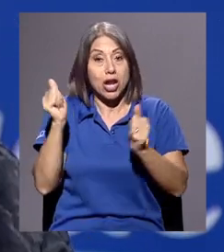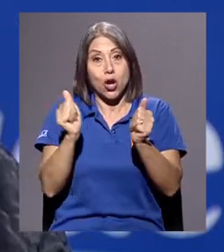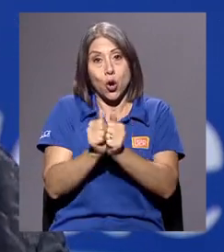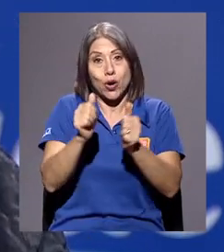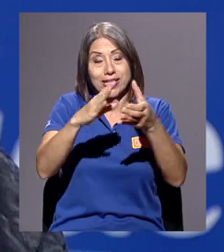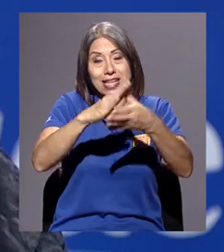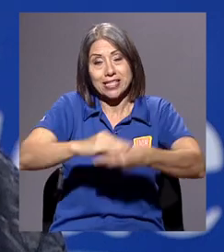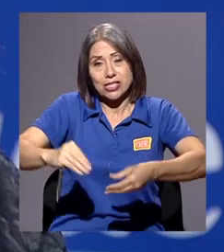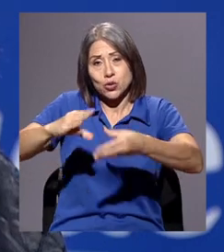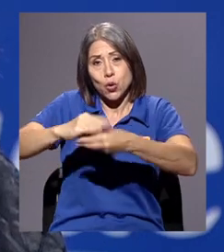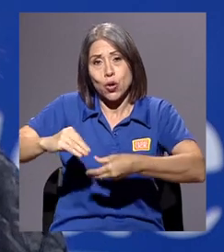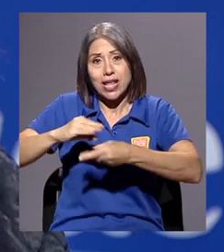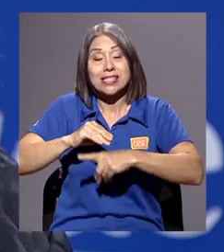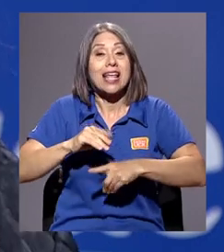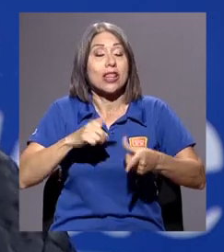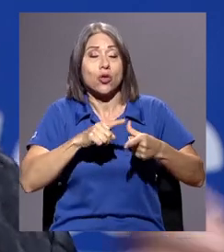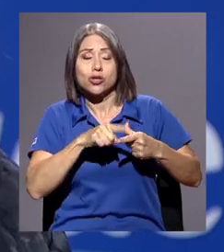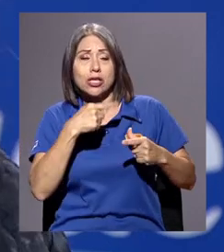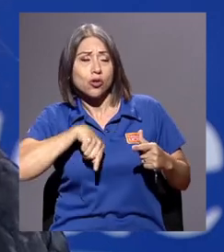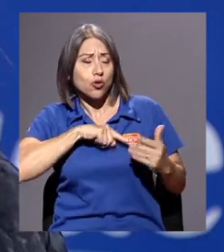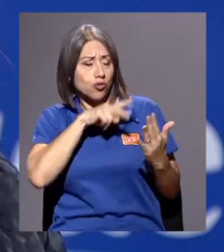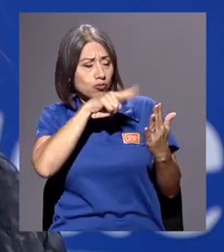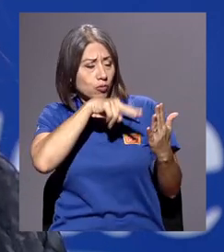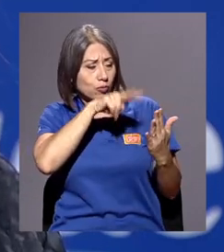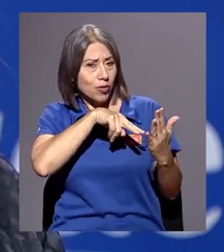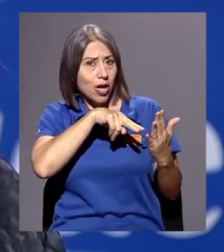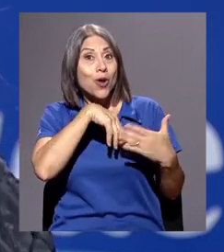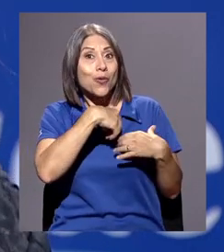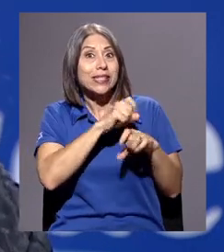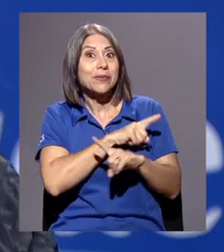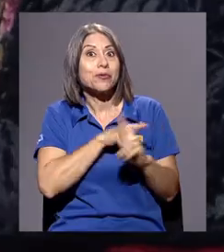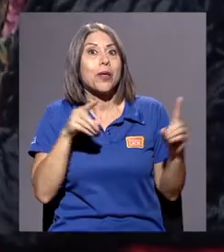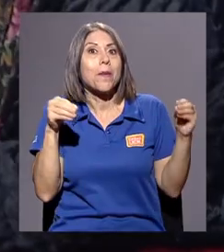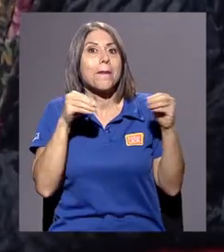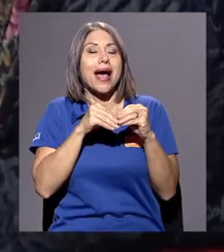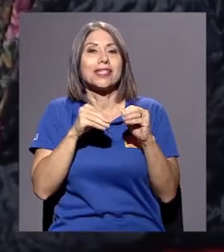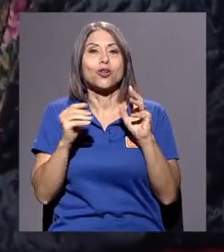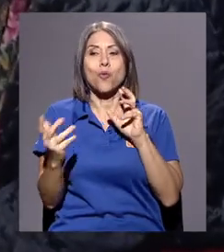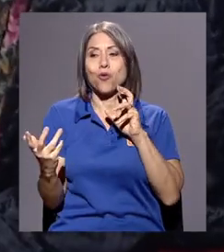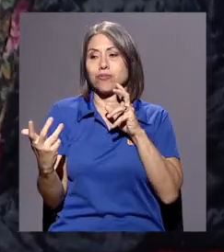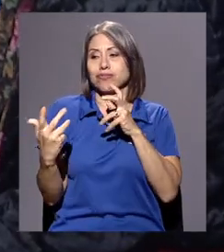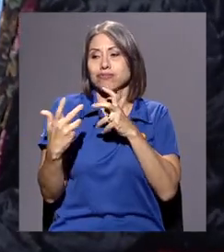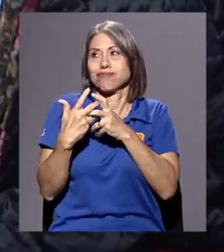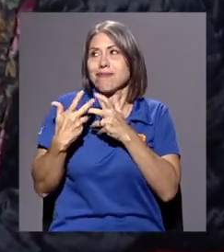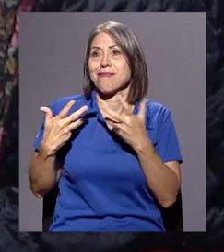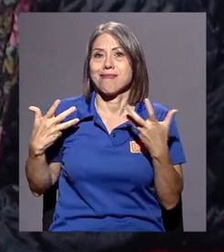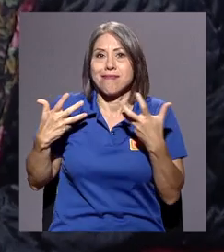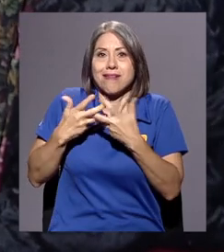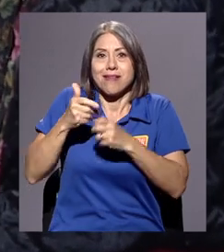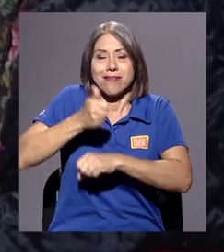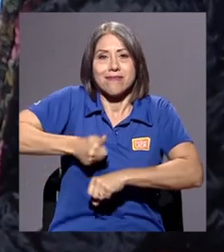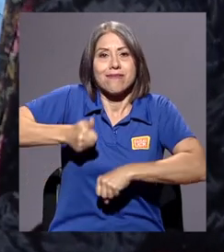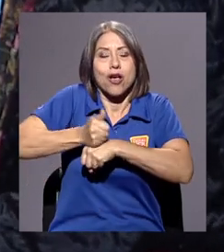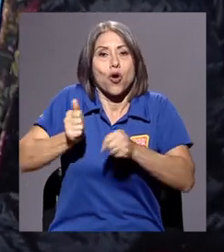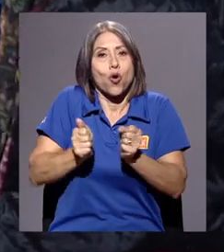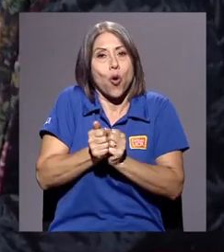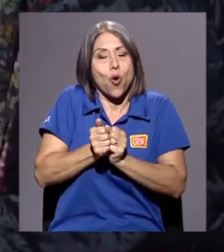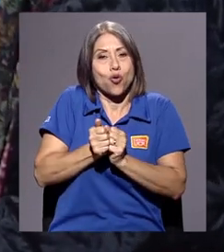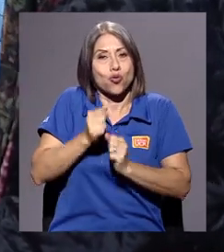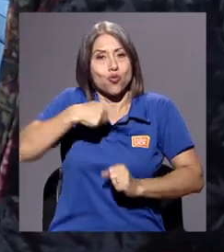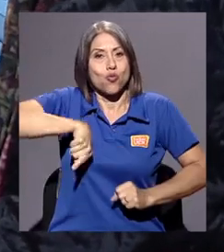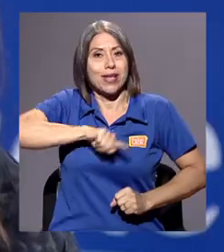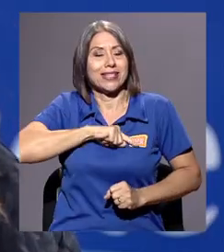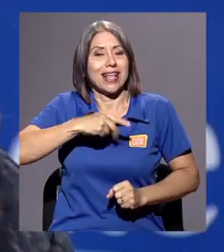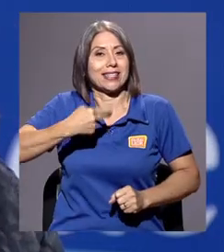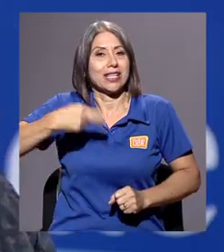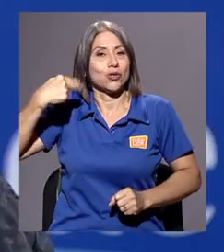más... más tropicalizado, ¿verdad? Más acá, con nuestras historias, con nuestros